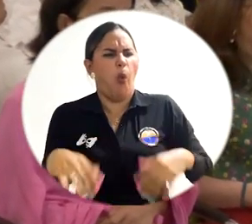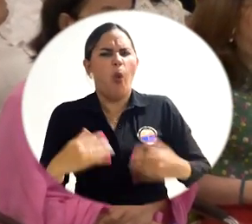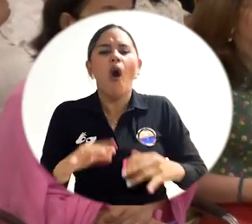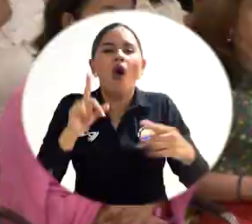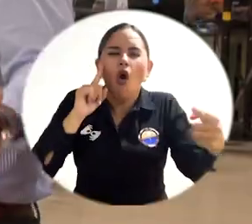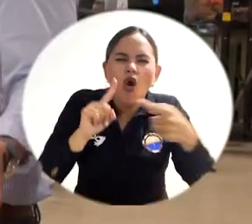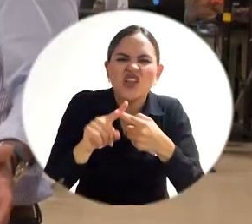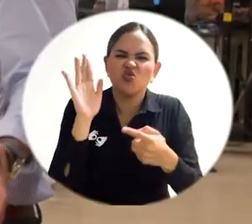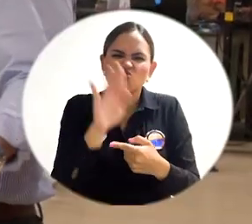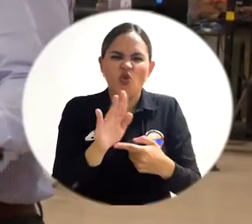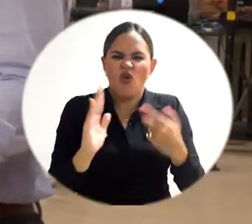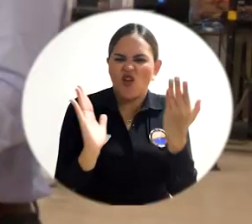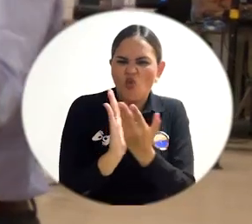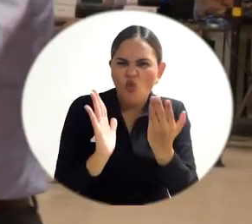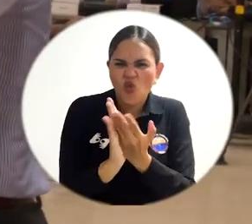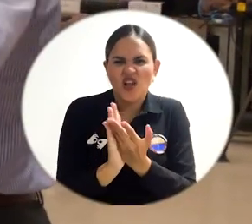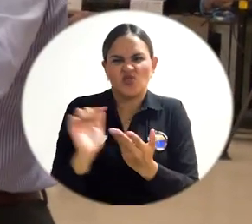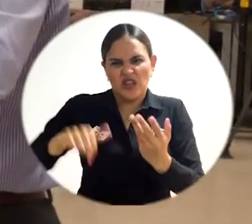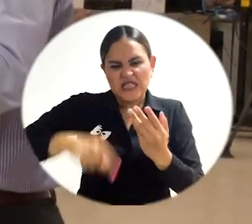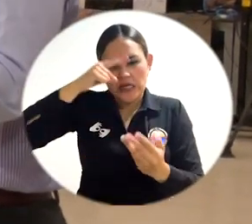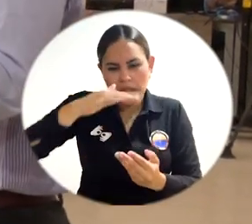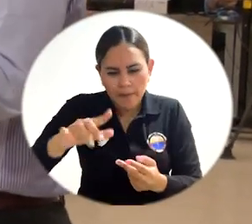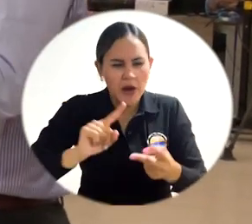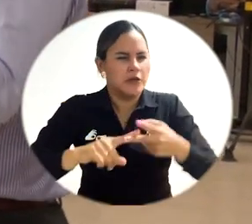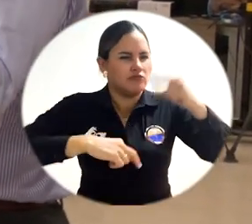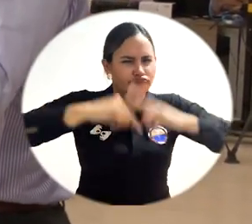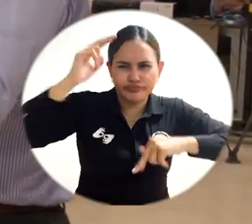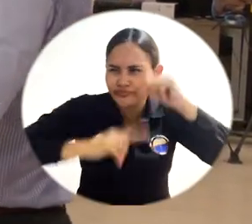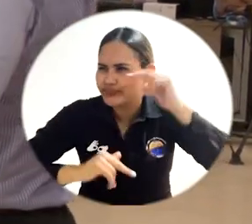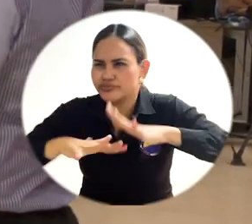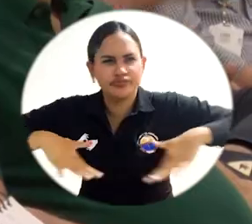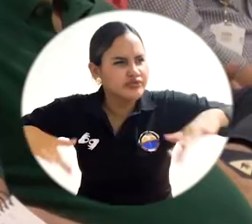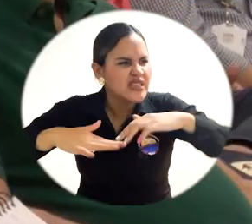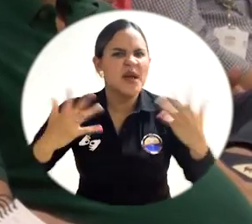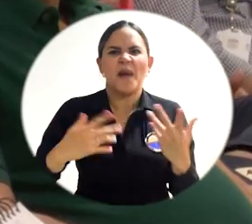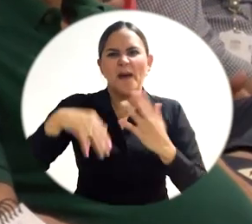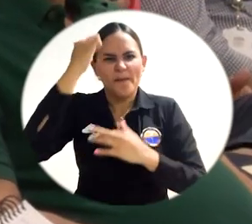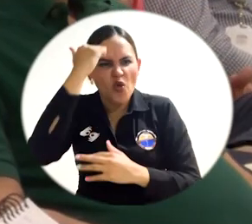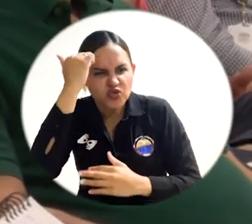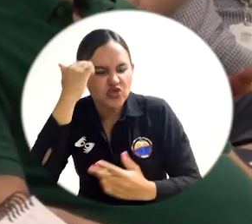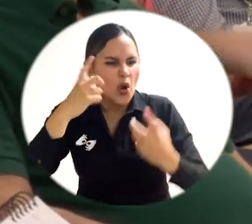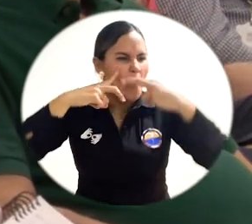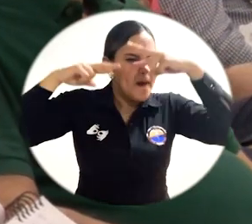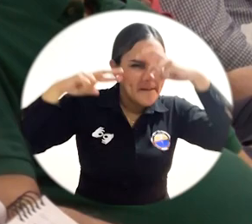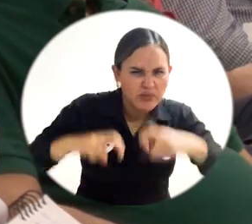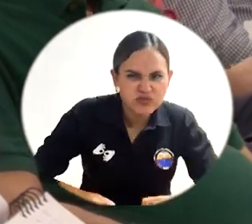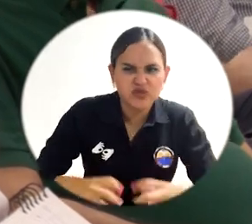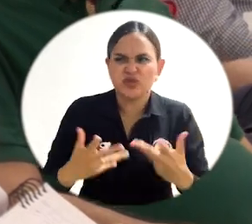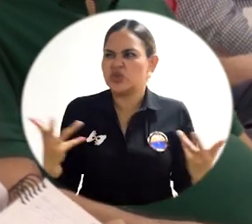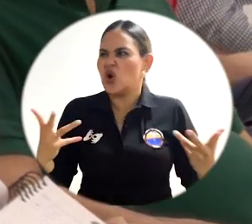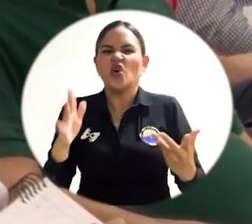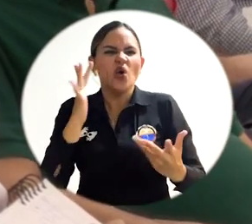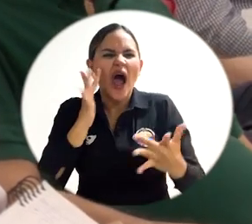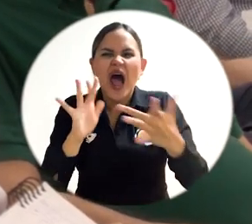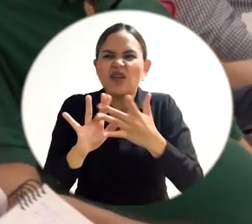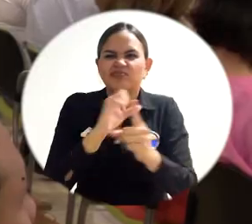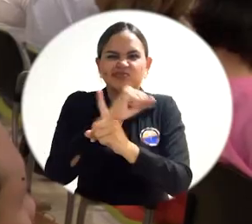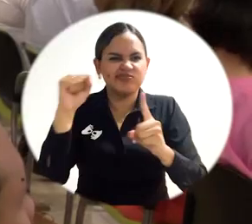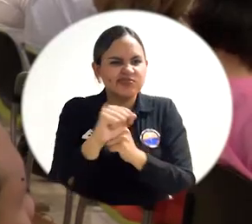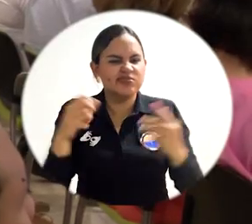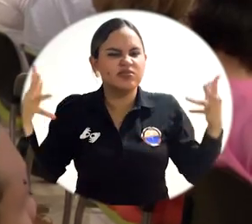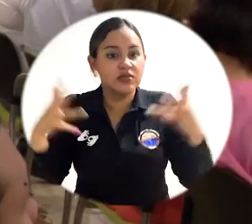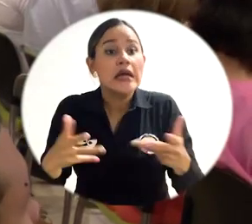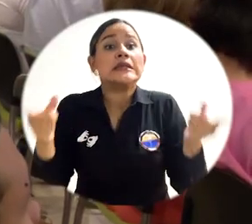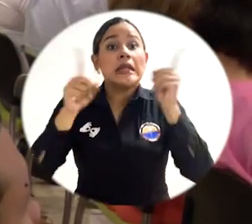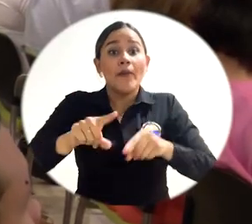para apostarle a la ciudad en materia educativa, de infraestructura, docencia, extensión, investigación e